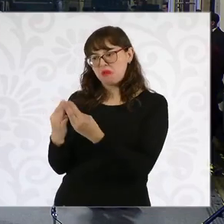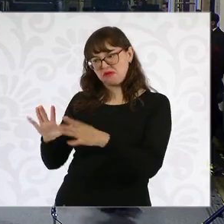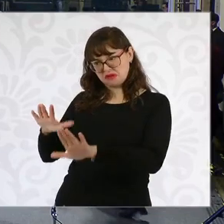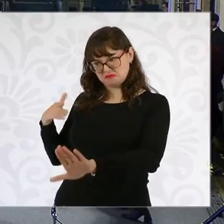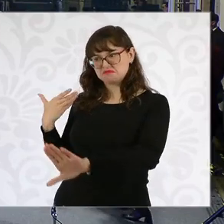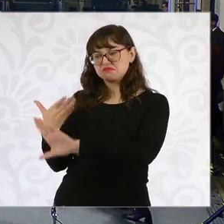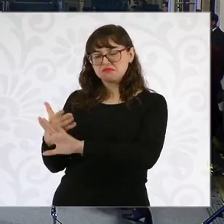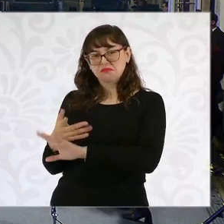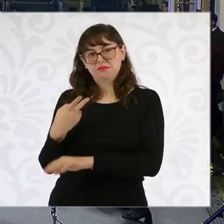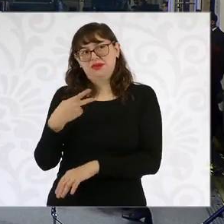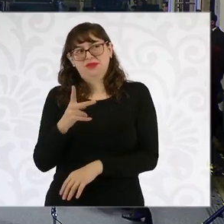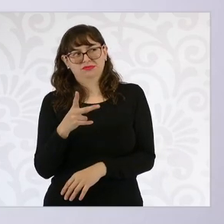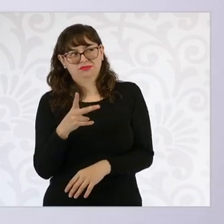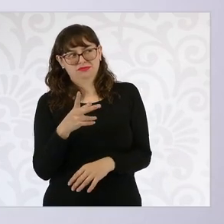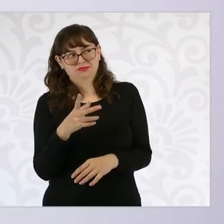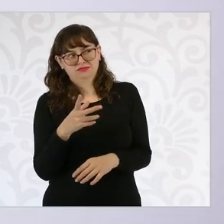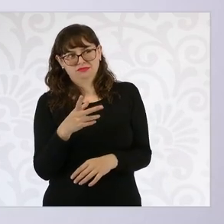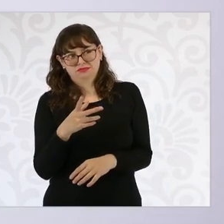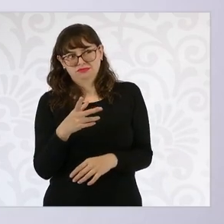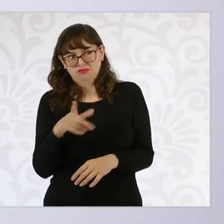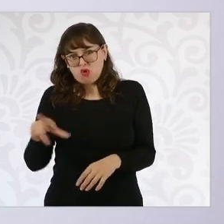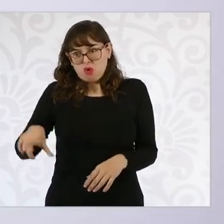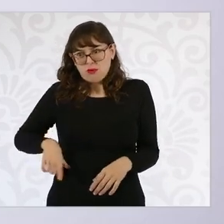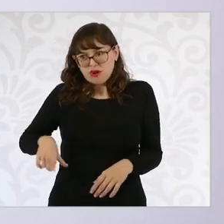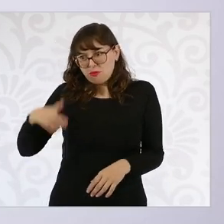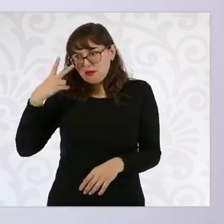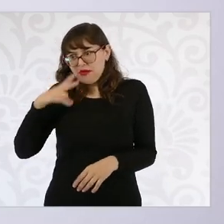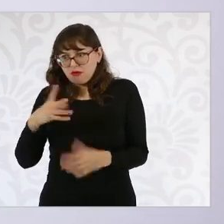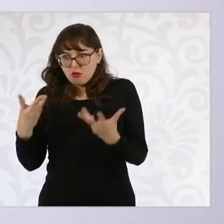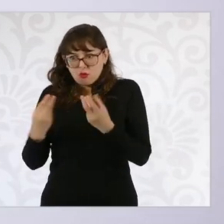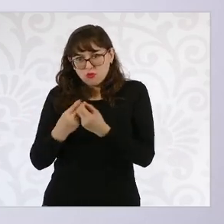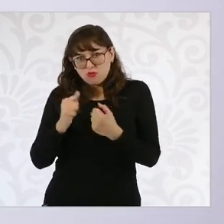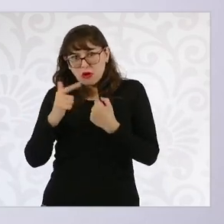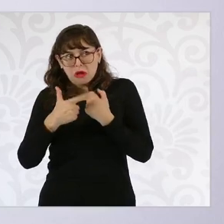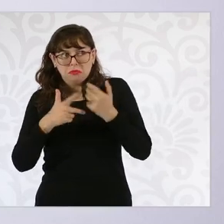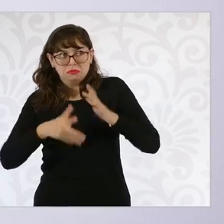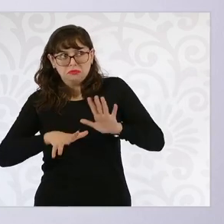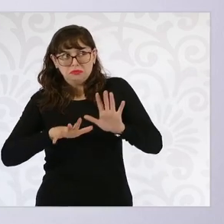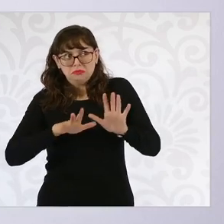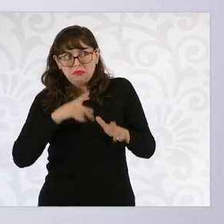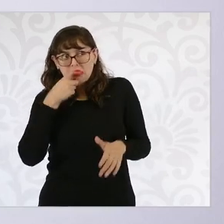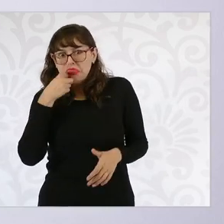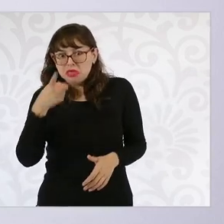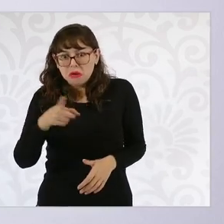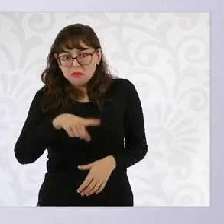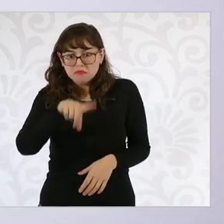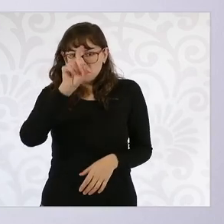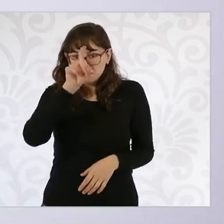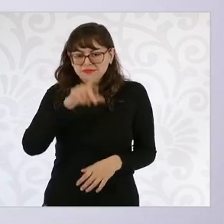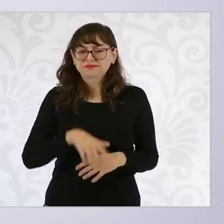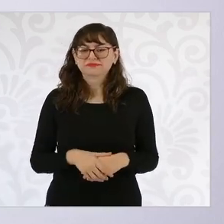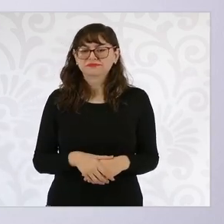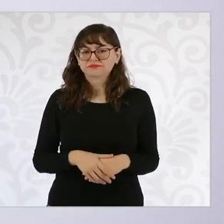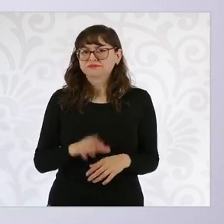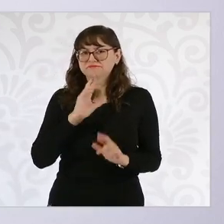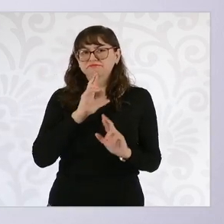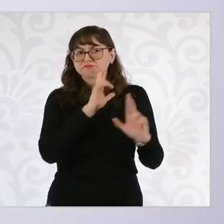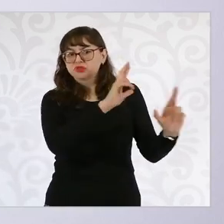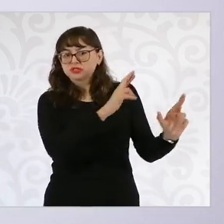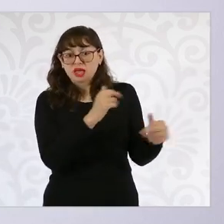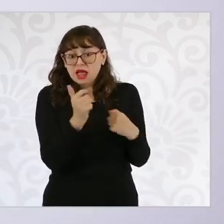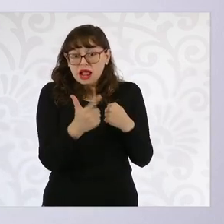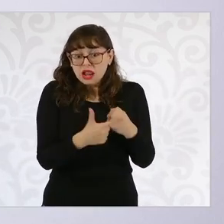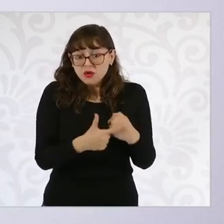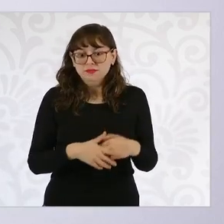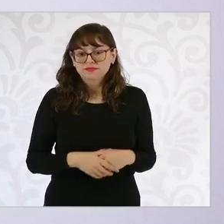coordinación. Siempre es, como lo hemos dicho, es coordinación sin subordinación. coordinación,